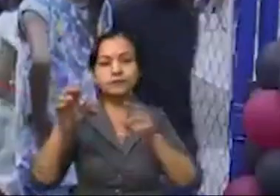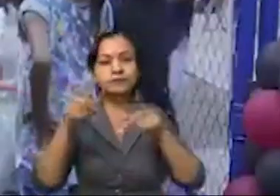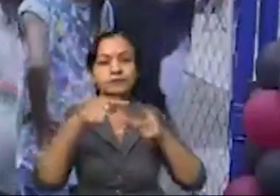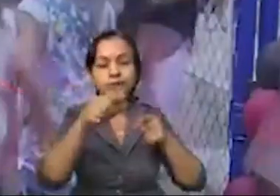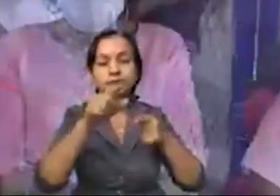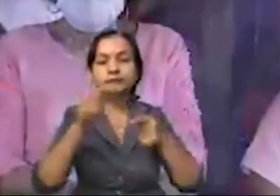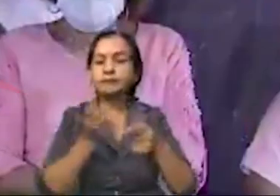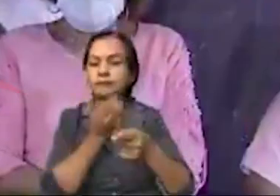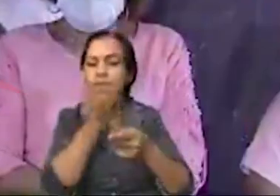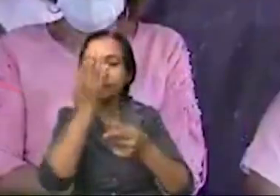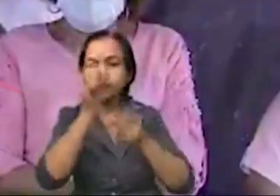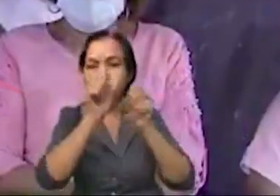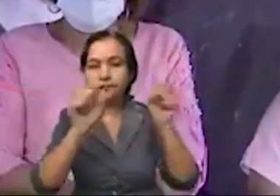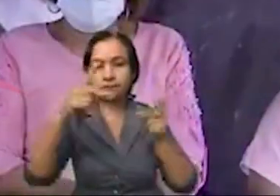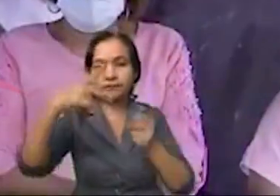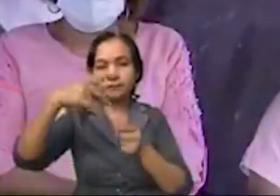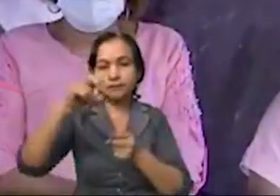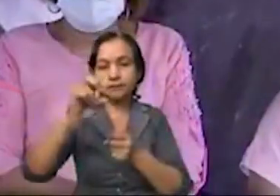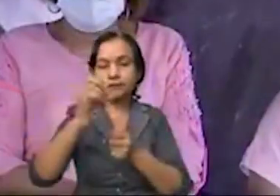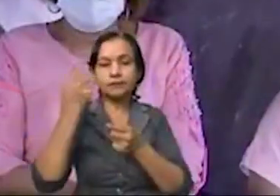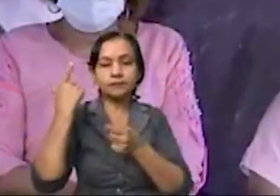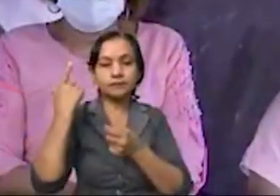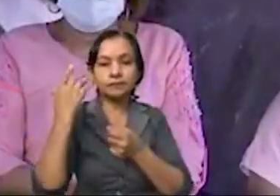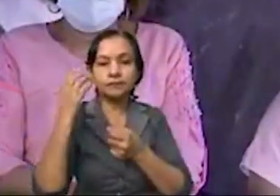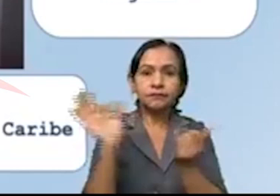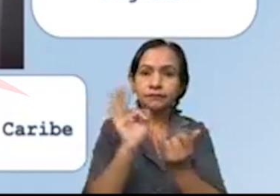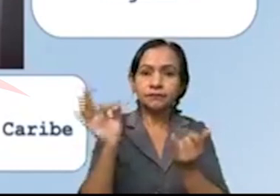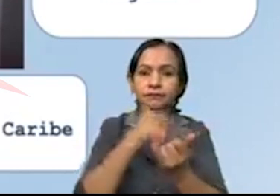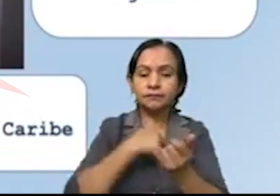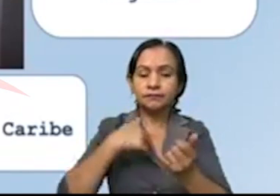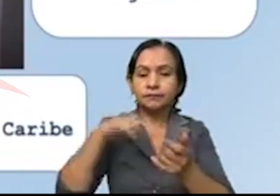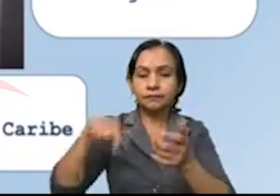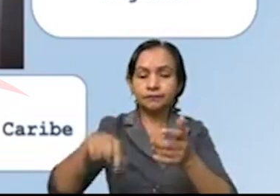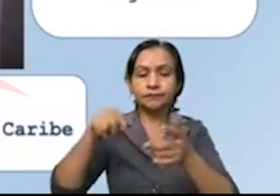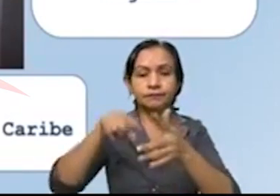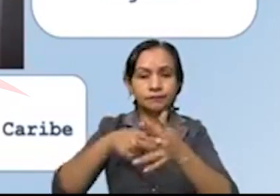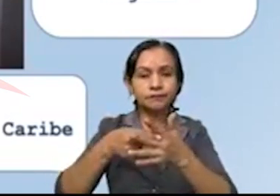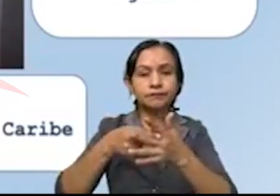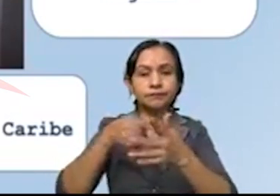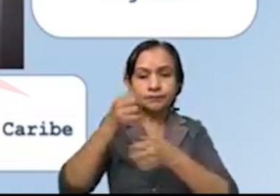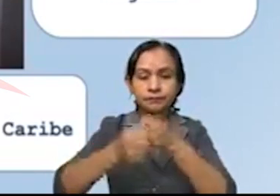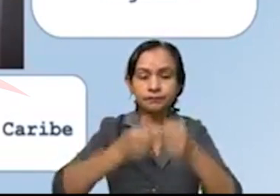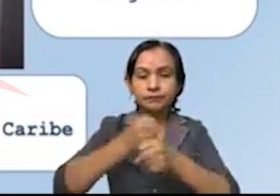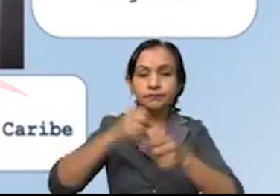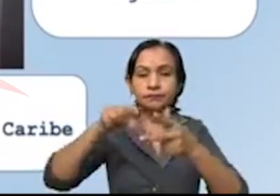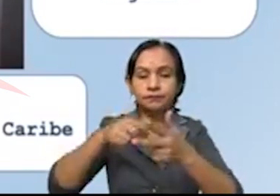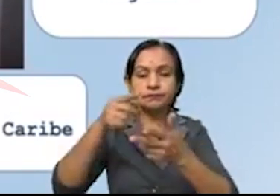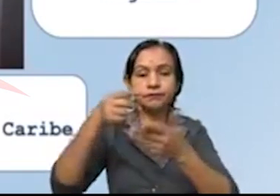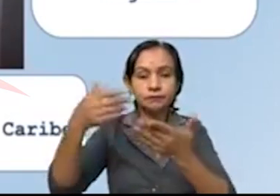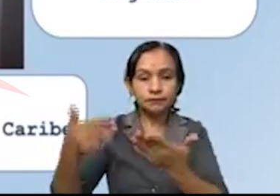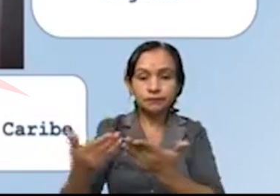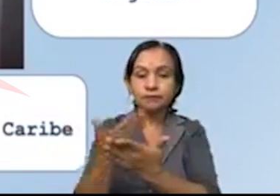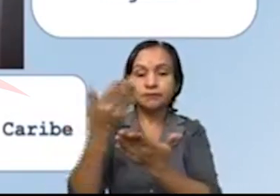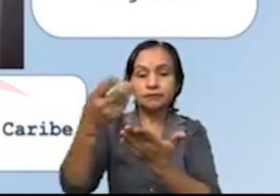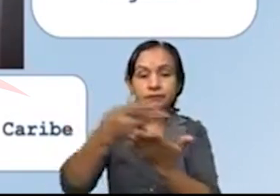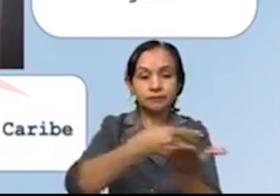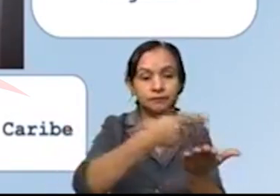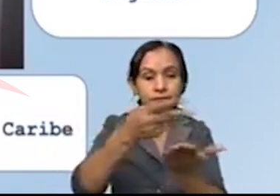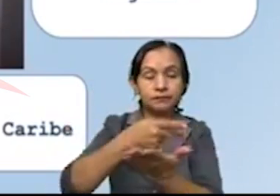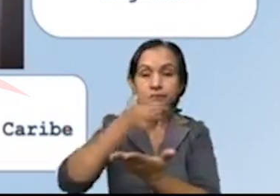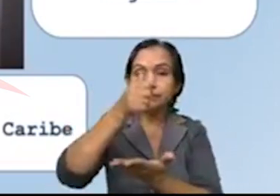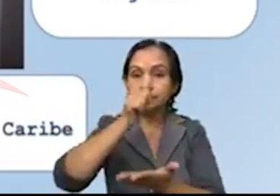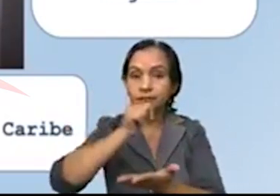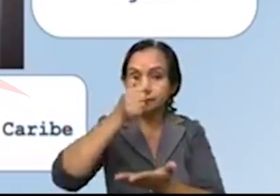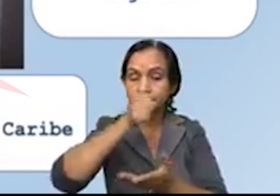54, pero también vamos a, este año iniciamos ya con el proceso de formulación de nueve proyectos de